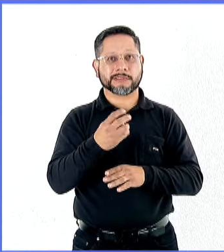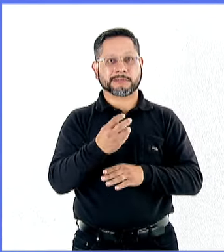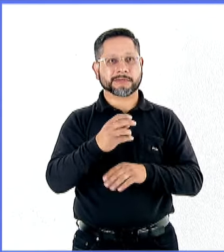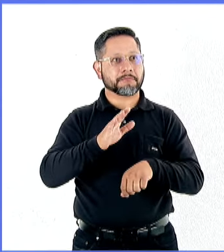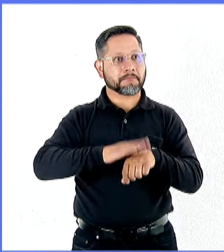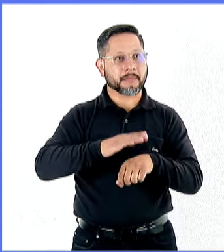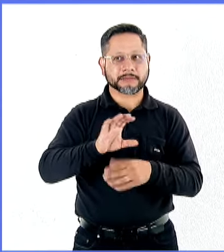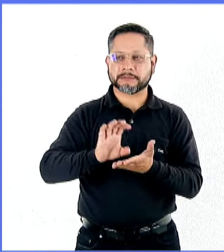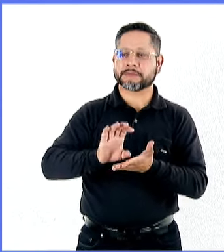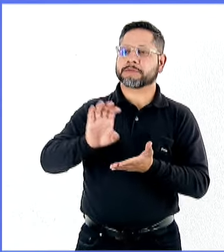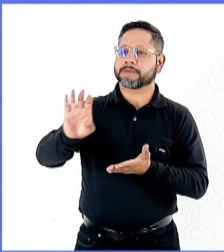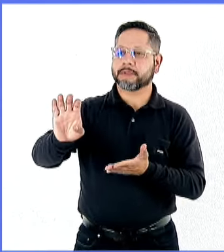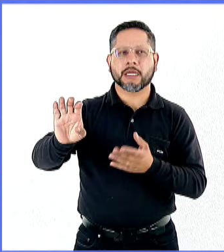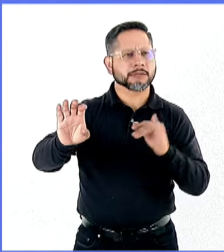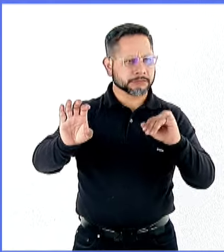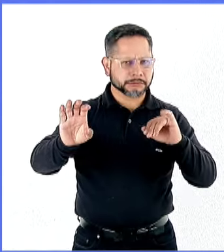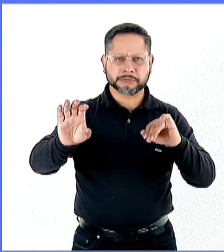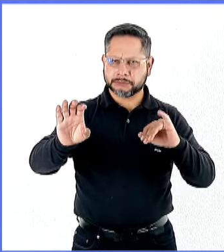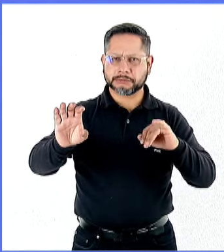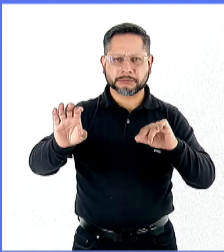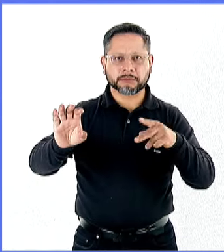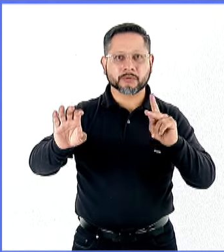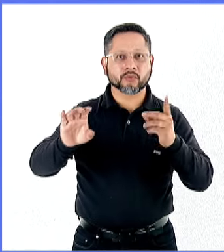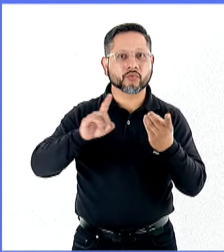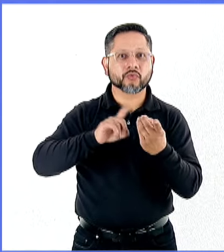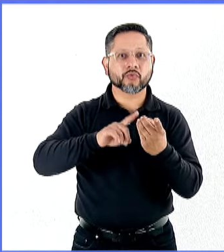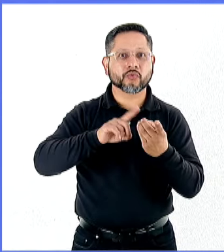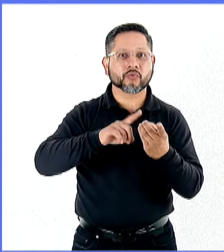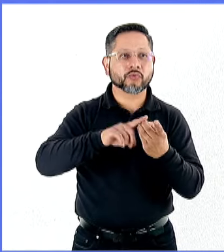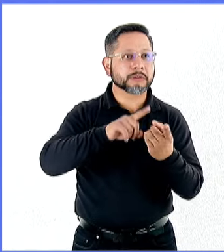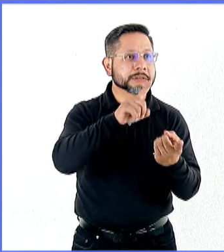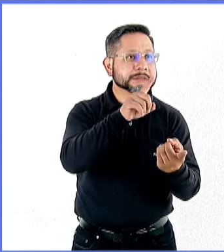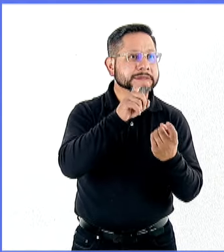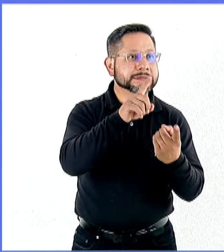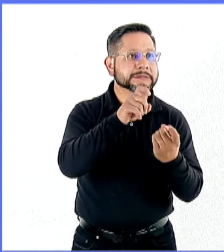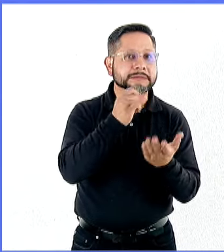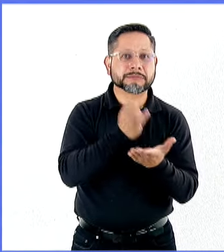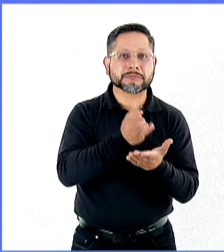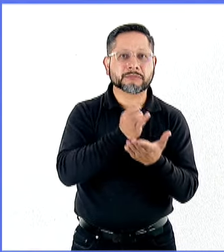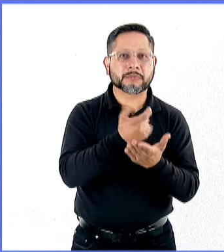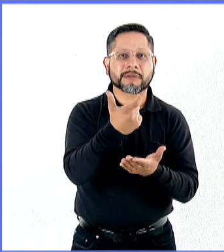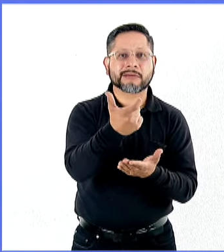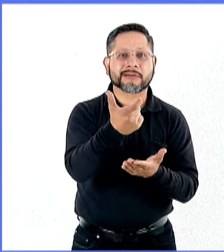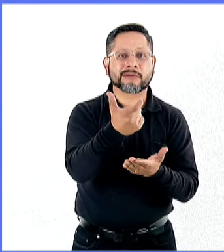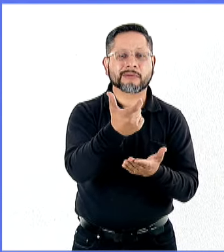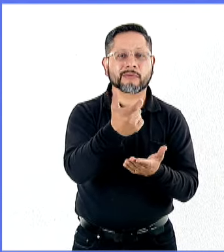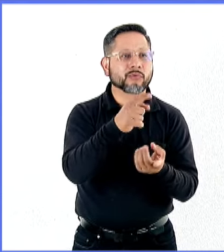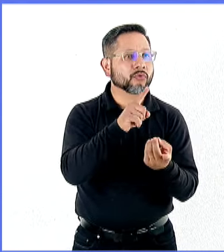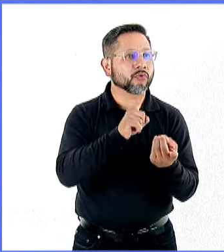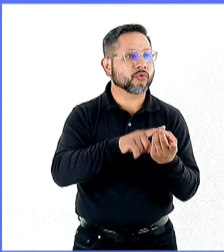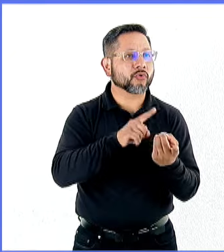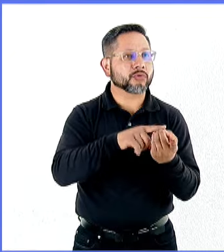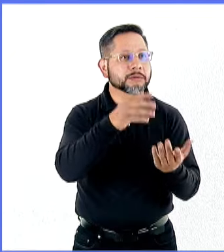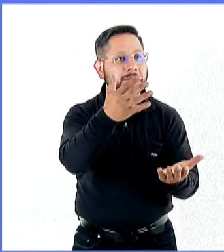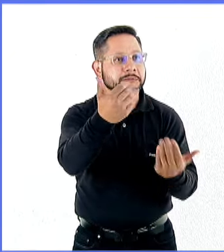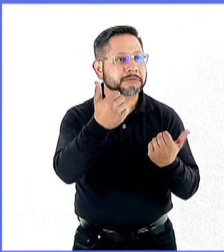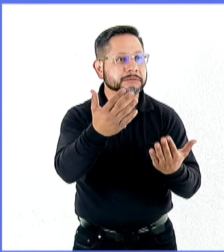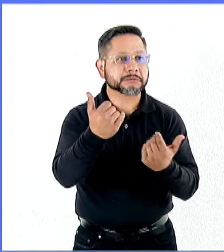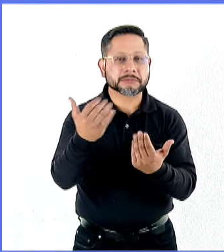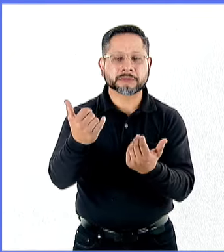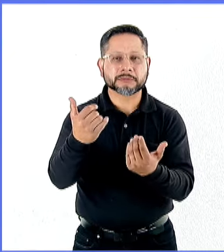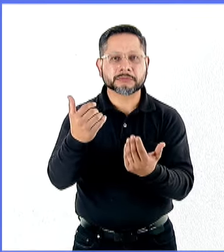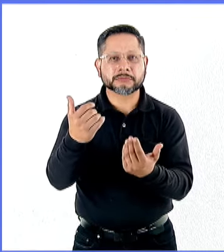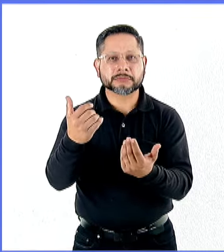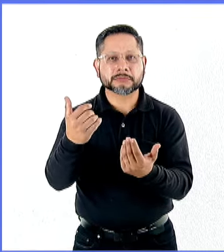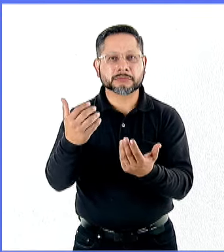destinar más recursos. Sí, seguro que sí, pero ¿cómo nos hacemos de esos recursos para poder destinarlos? Porque entonces viene